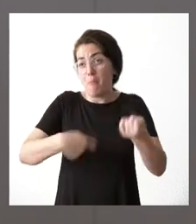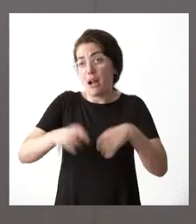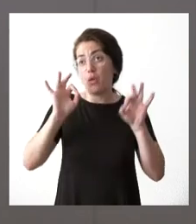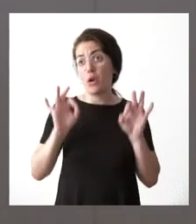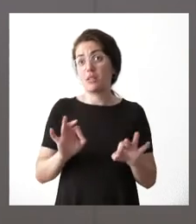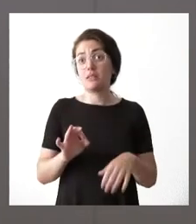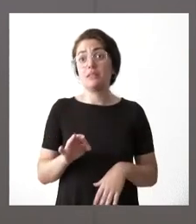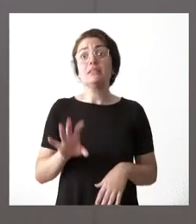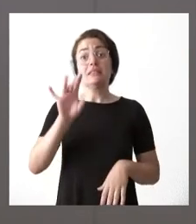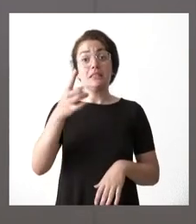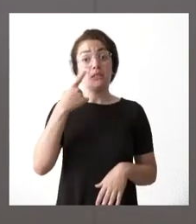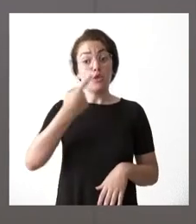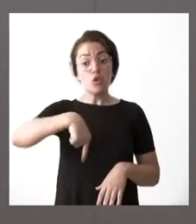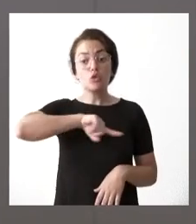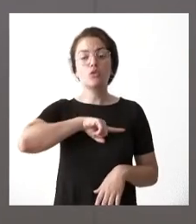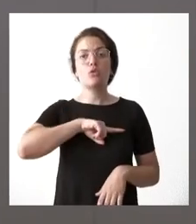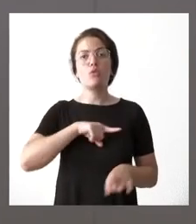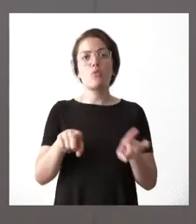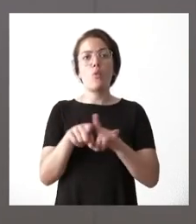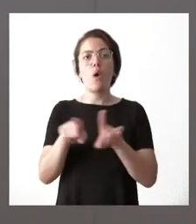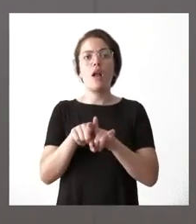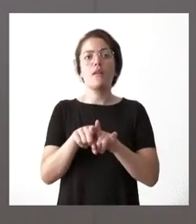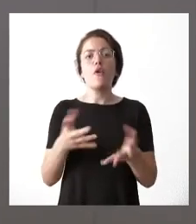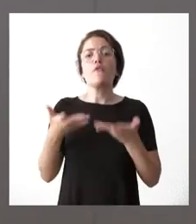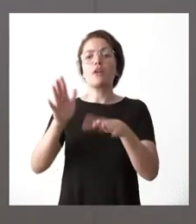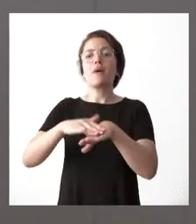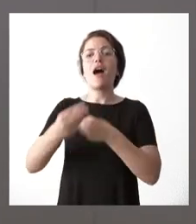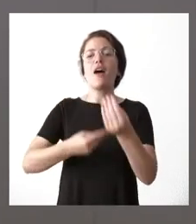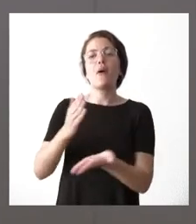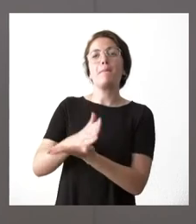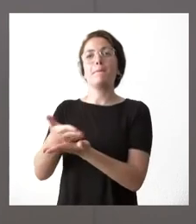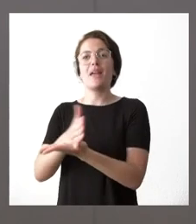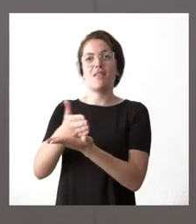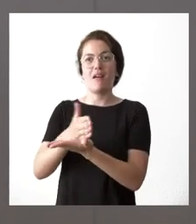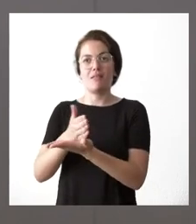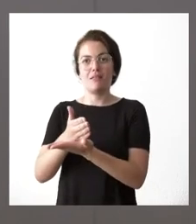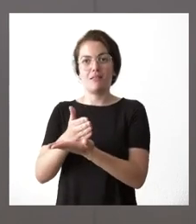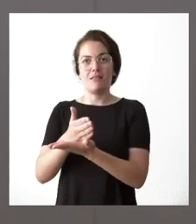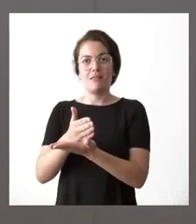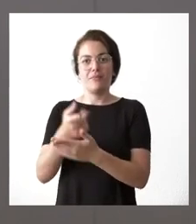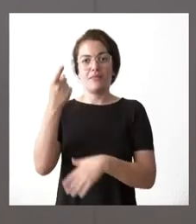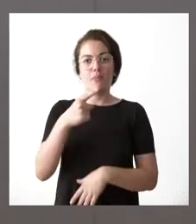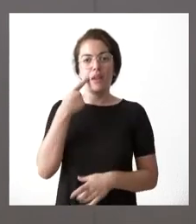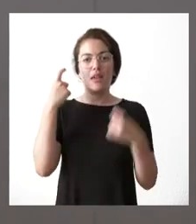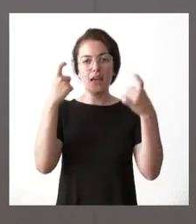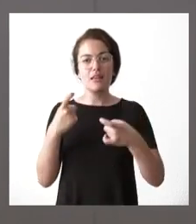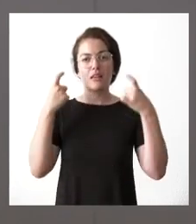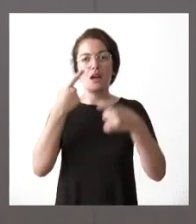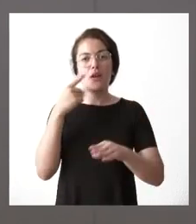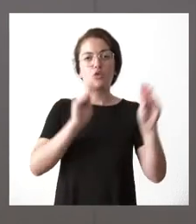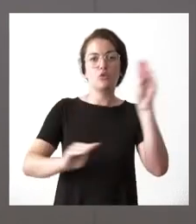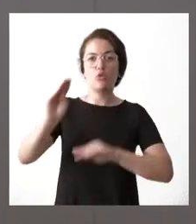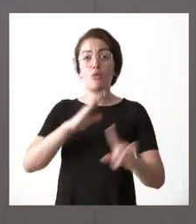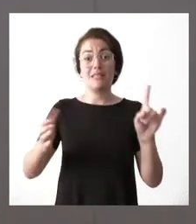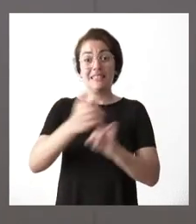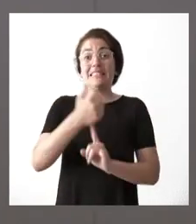hemos ofrecido nosotros a establecer de cauce de diálogo entre las partes afectadas y de intentar encontrar una solución si esa